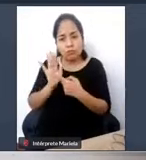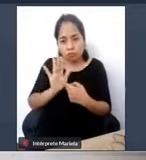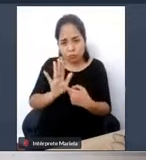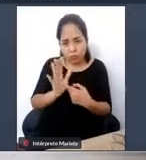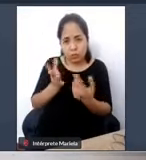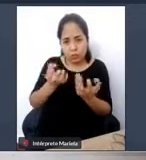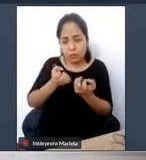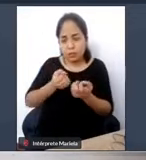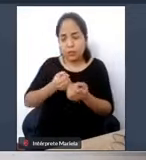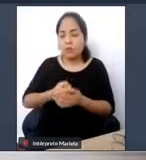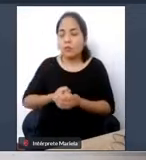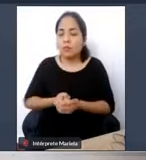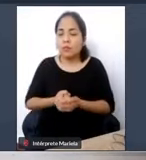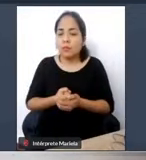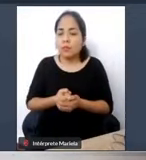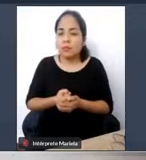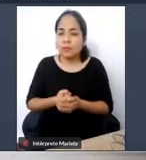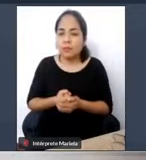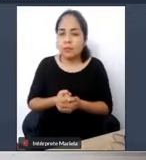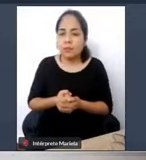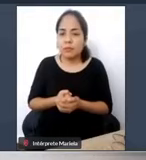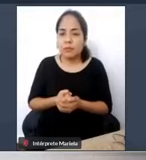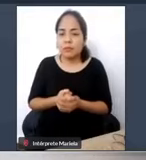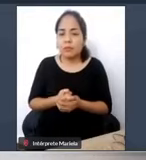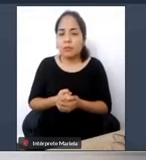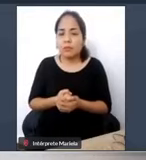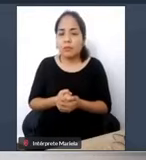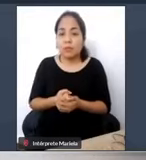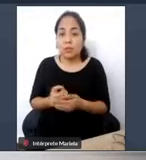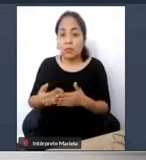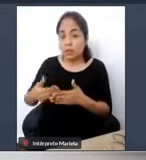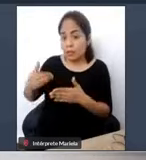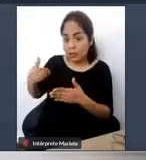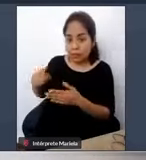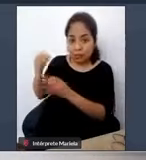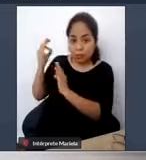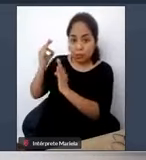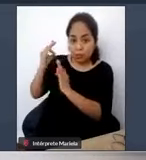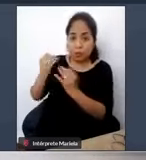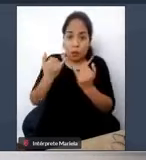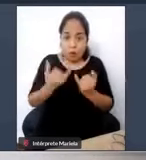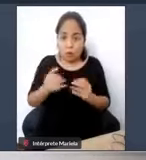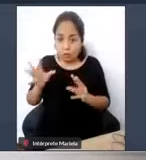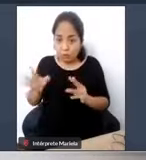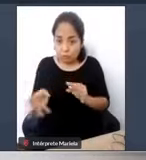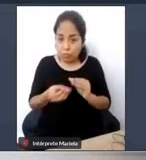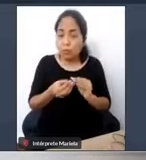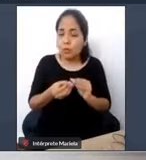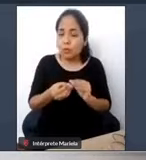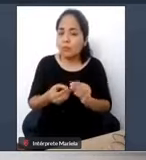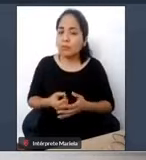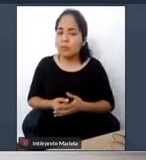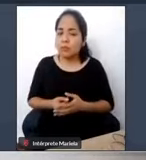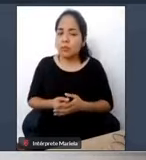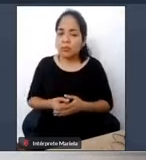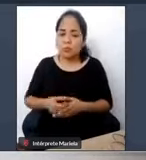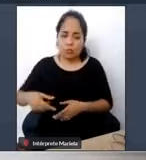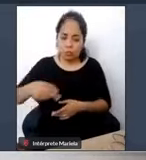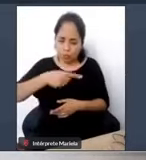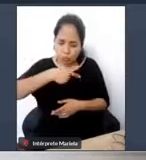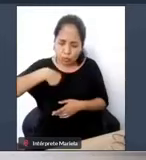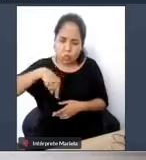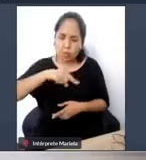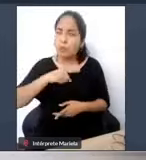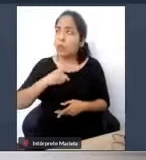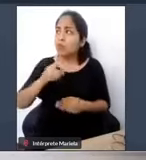reforzar lo que se ha comentado hasta ahora y pues hemos construido ciudades en el Perú de